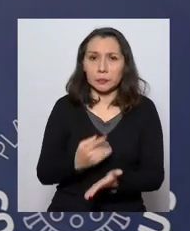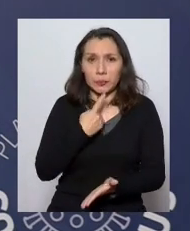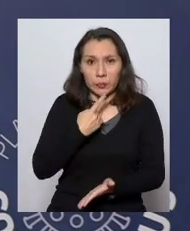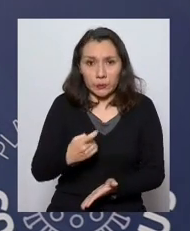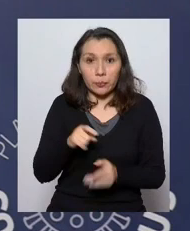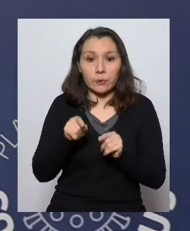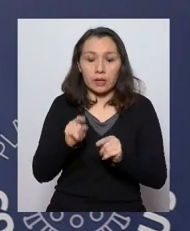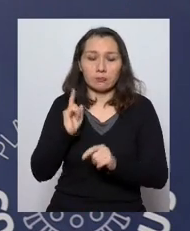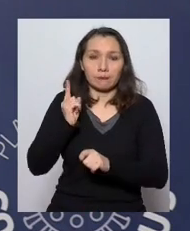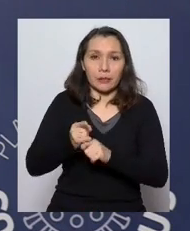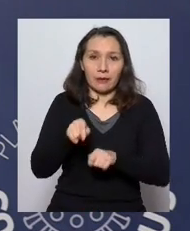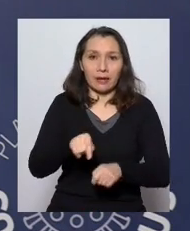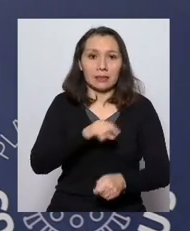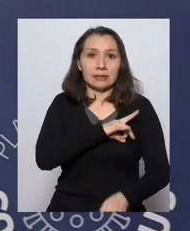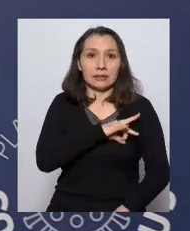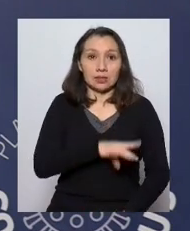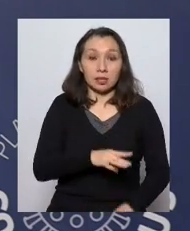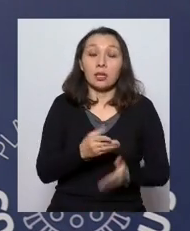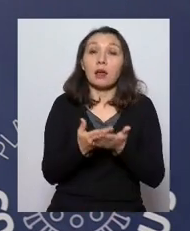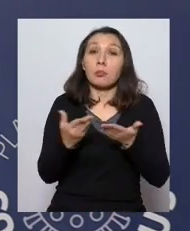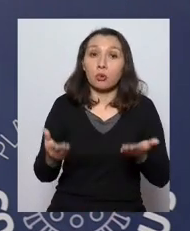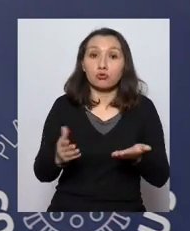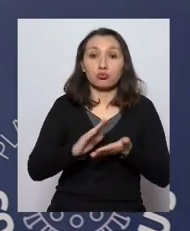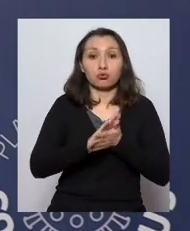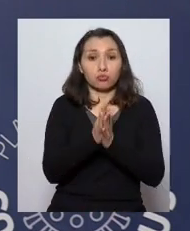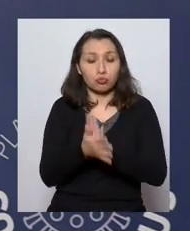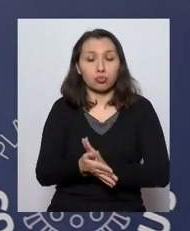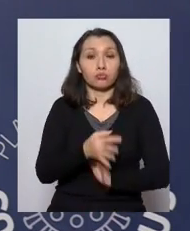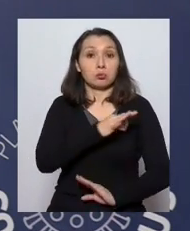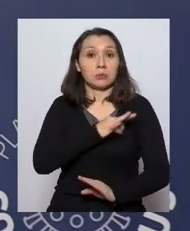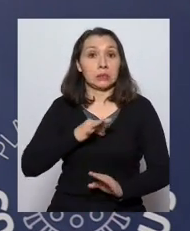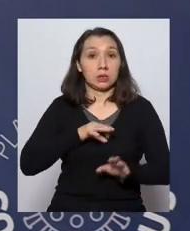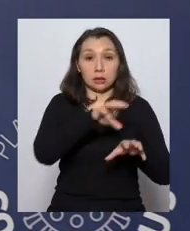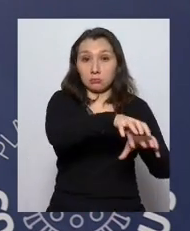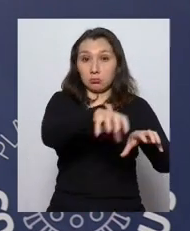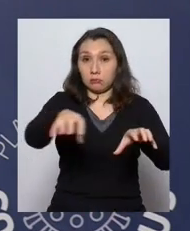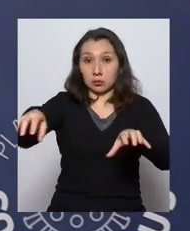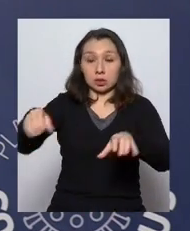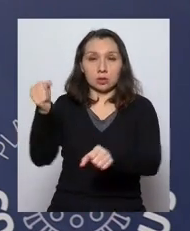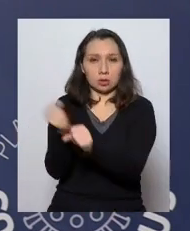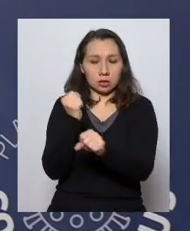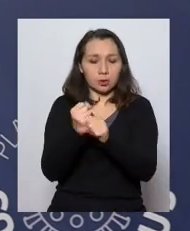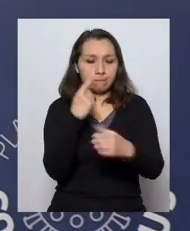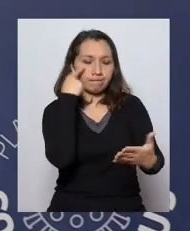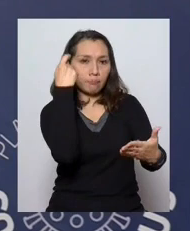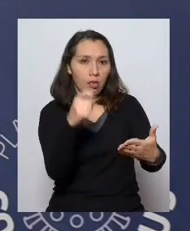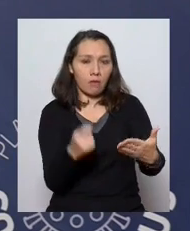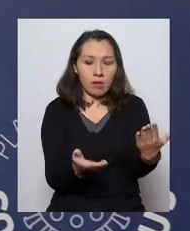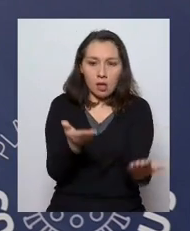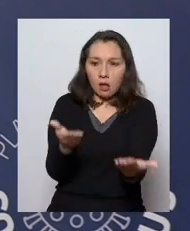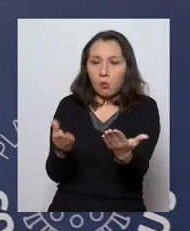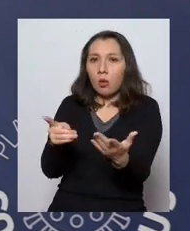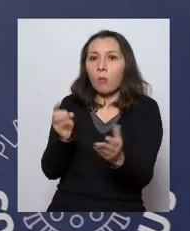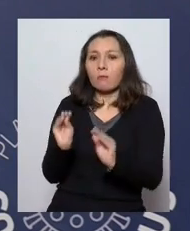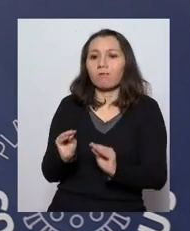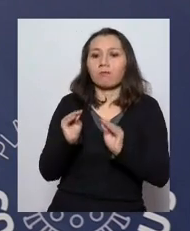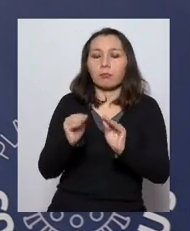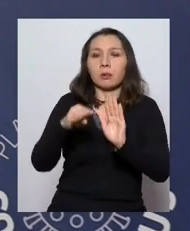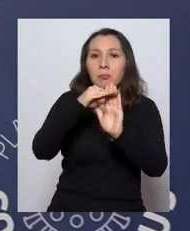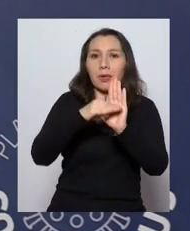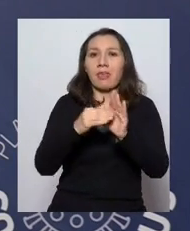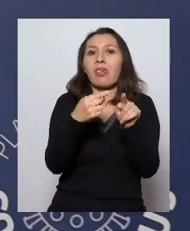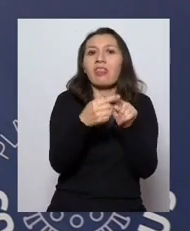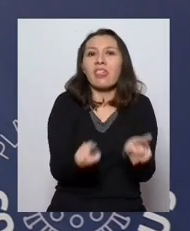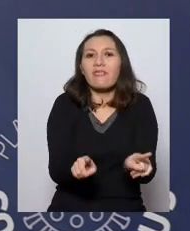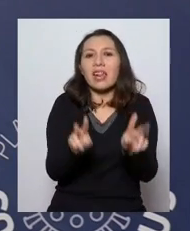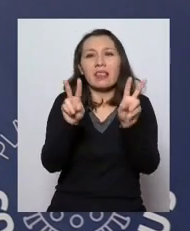están implementando en nuestro país y es por eso que todos los ministerios están trabajando están evaluando para implementar medidas